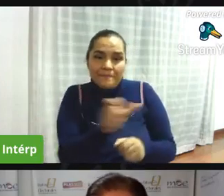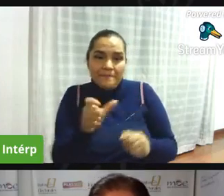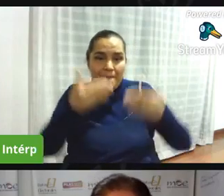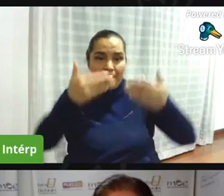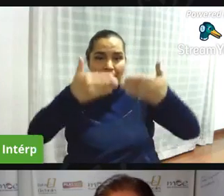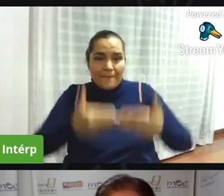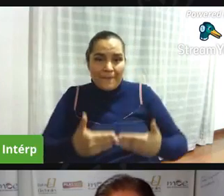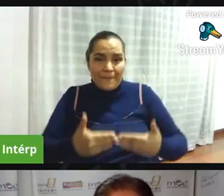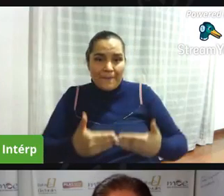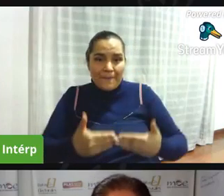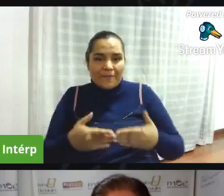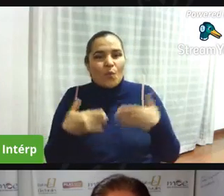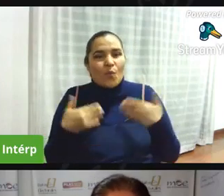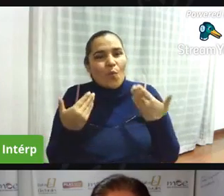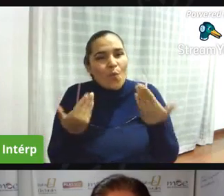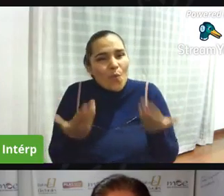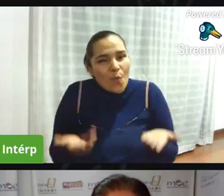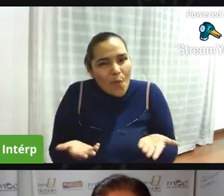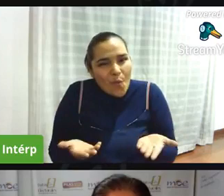incluyente camilo